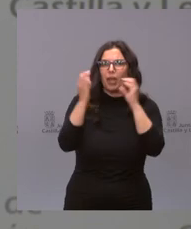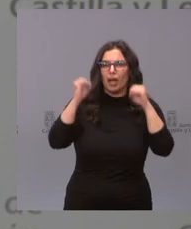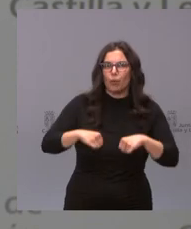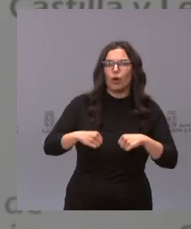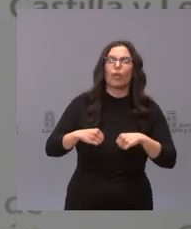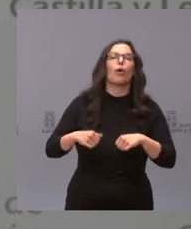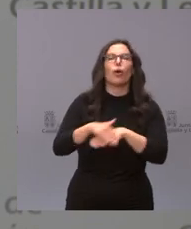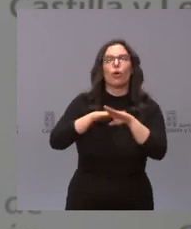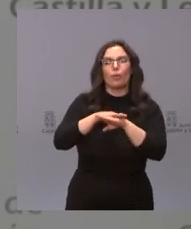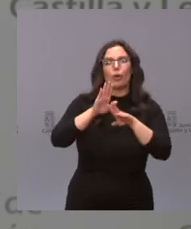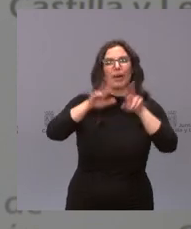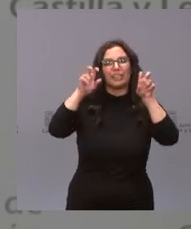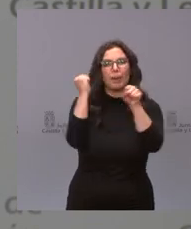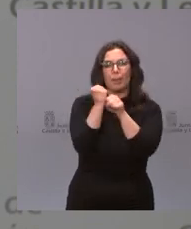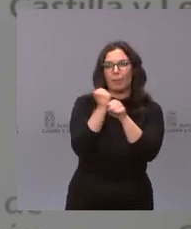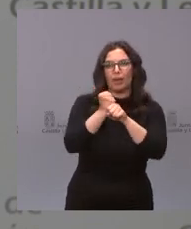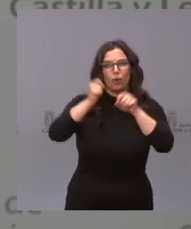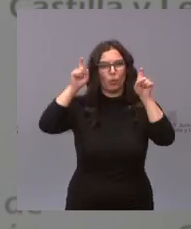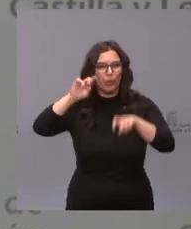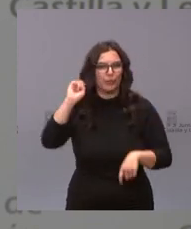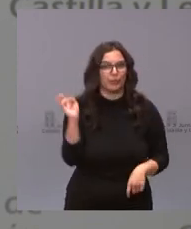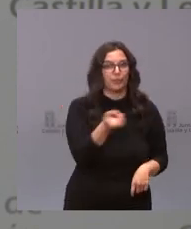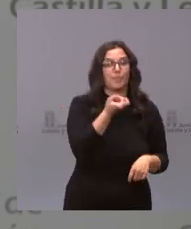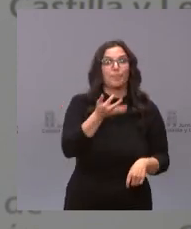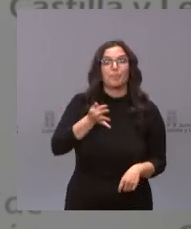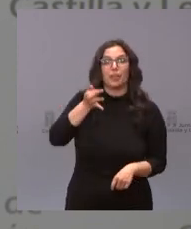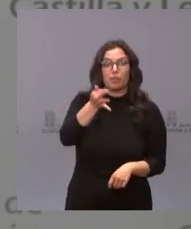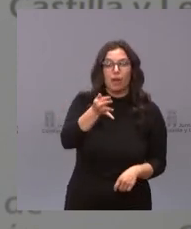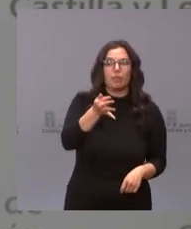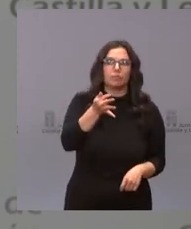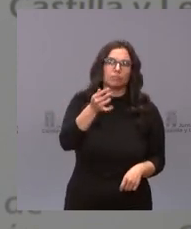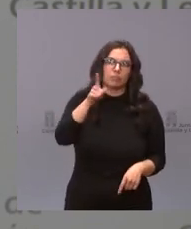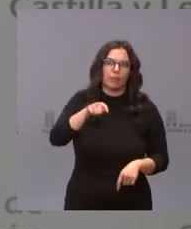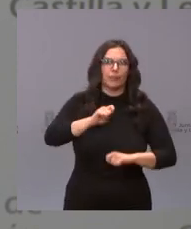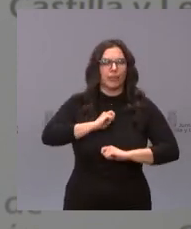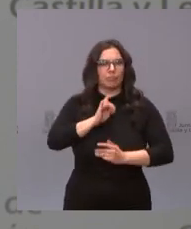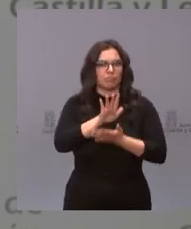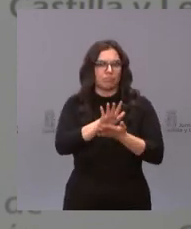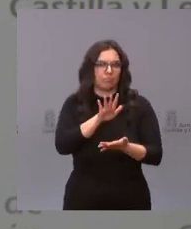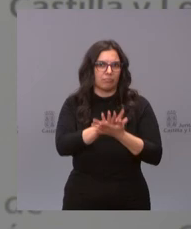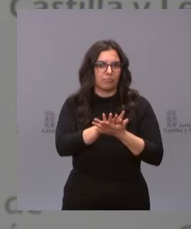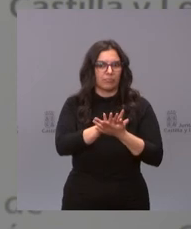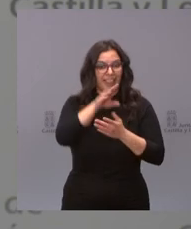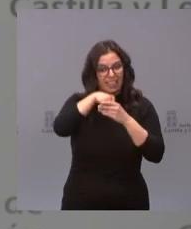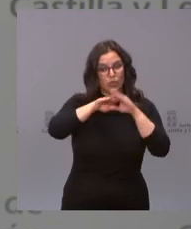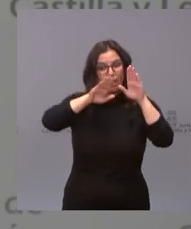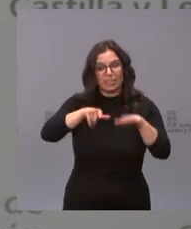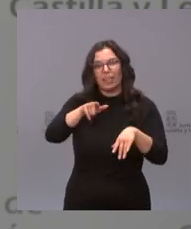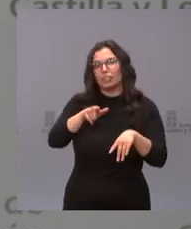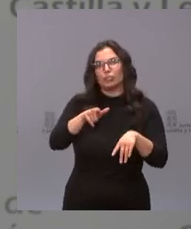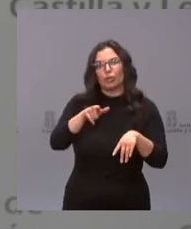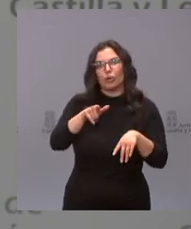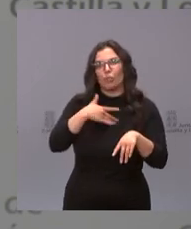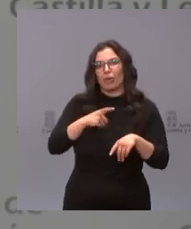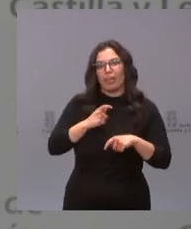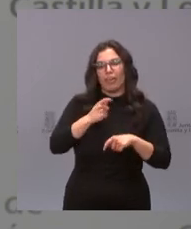para materia de empleo educación y además pues hay una tranquilidad y una lealtad que yo creo que es lo que mejor le podemos dar a